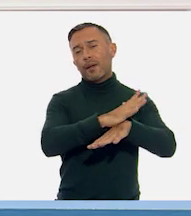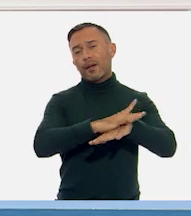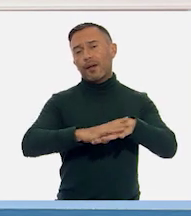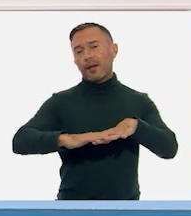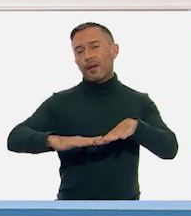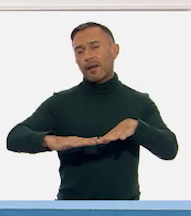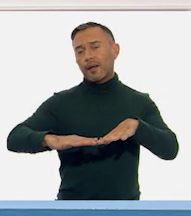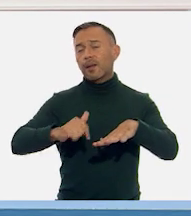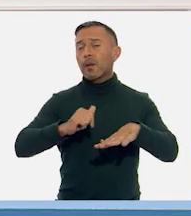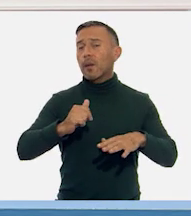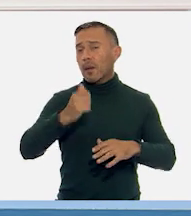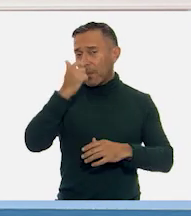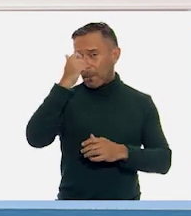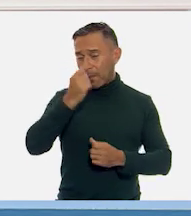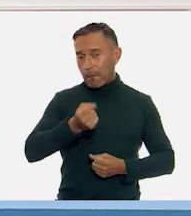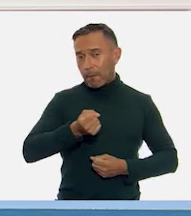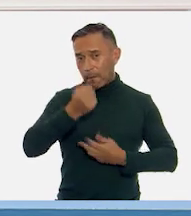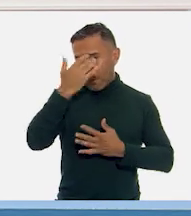mexicano José